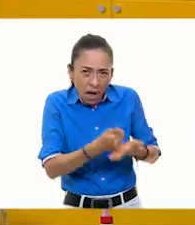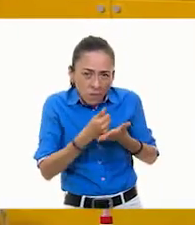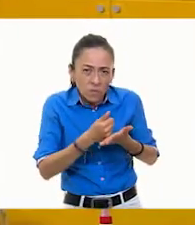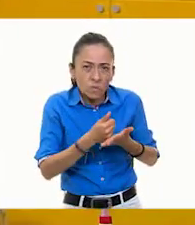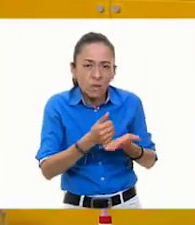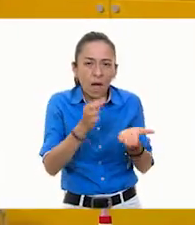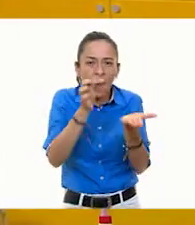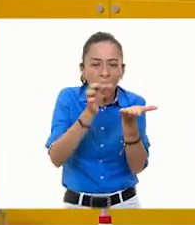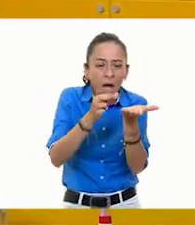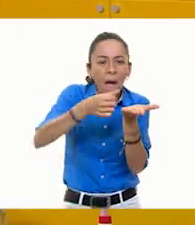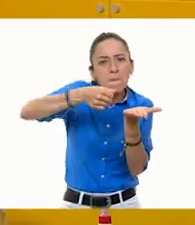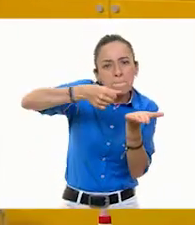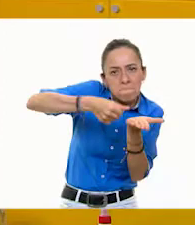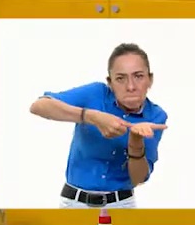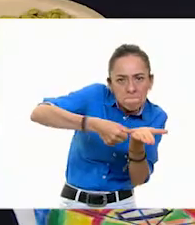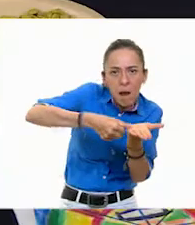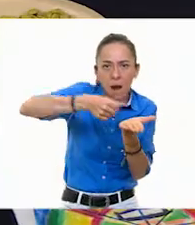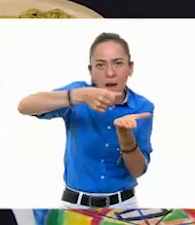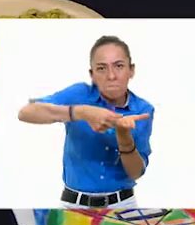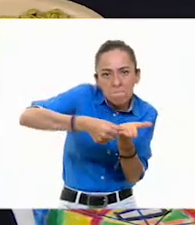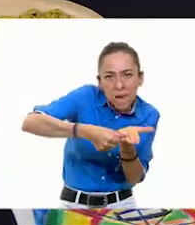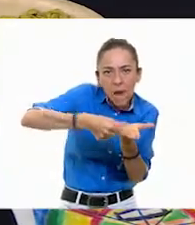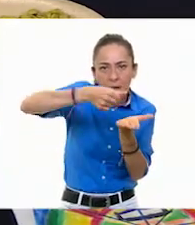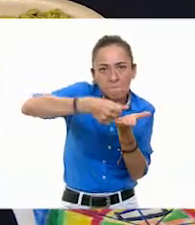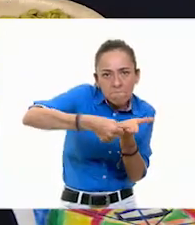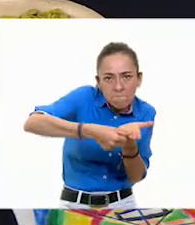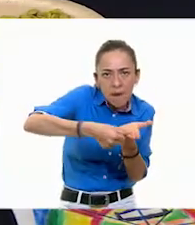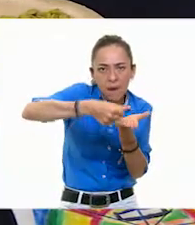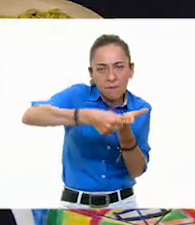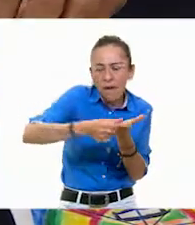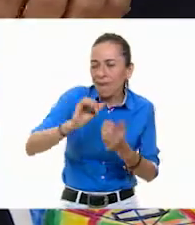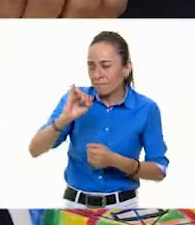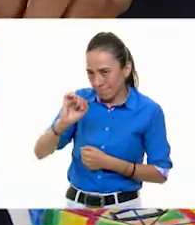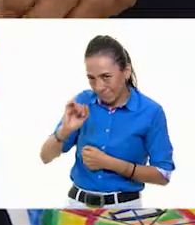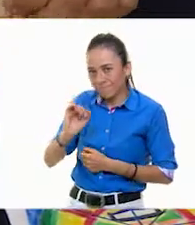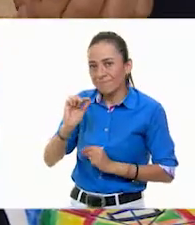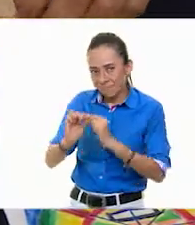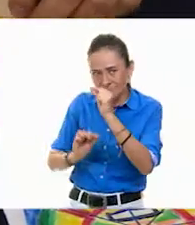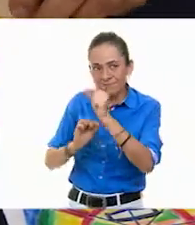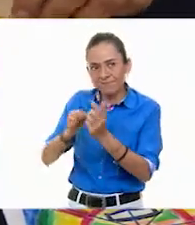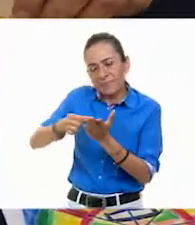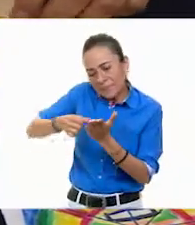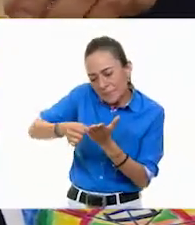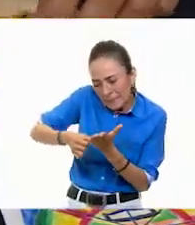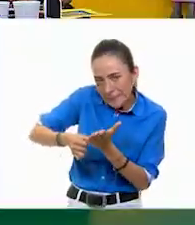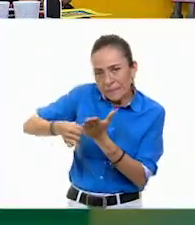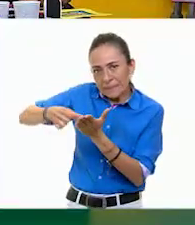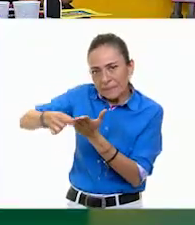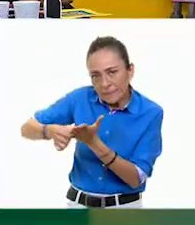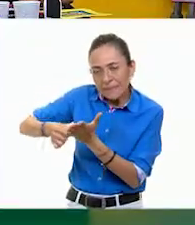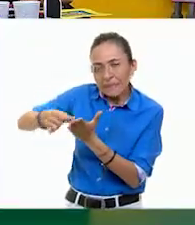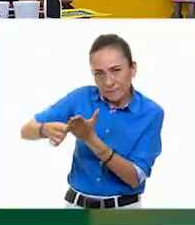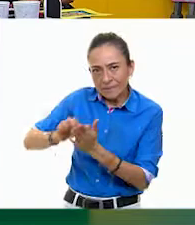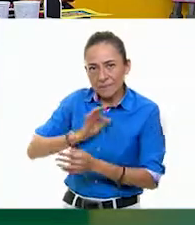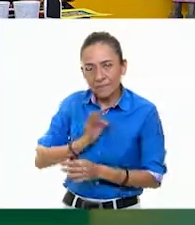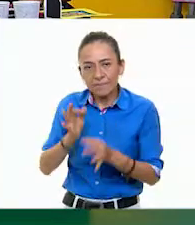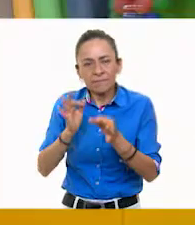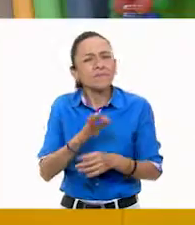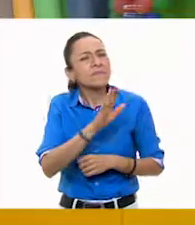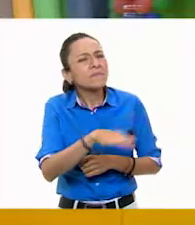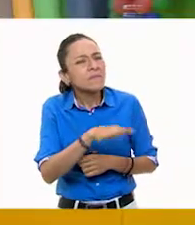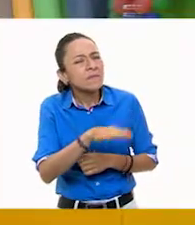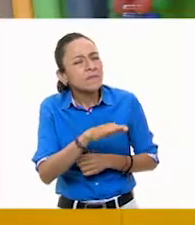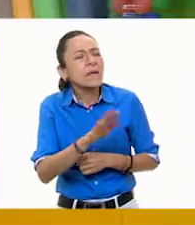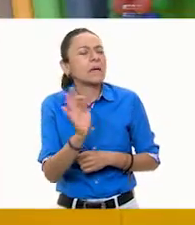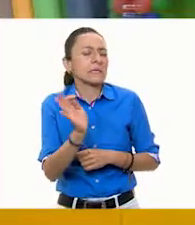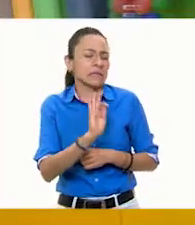Así es. Y irla colocando de una manera muy compacta. Ah, ok. El objeto que tengamos, maestro, debe, porque